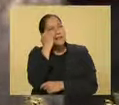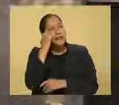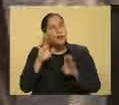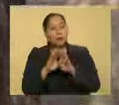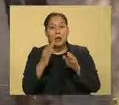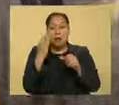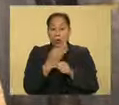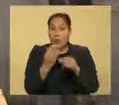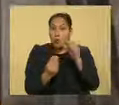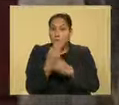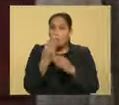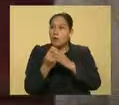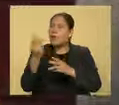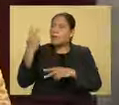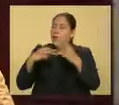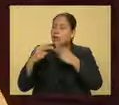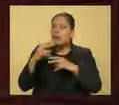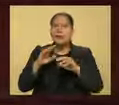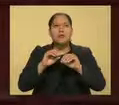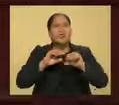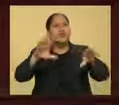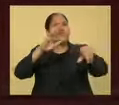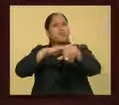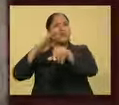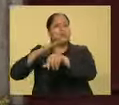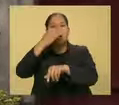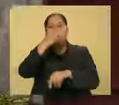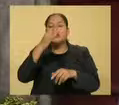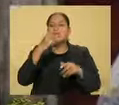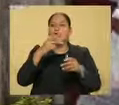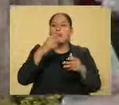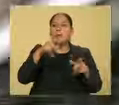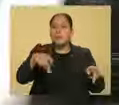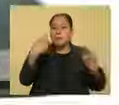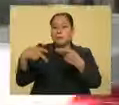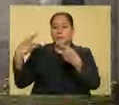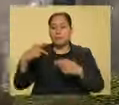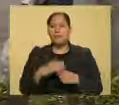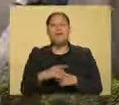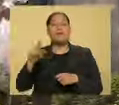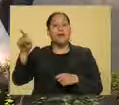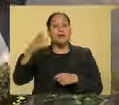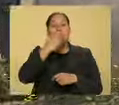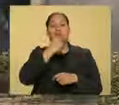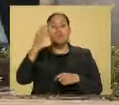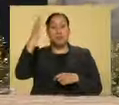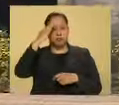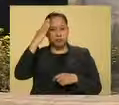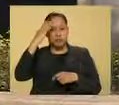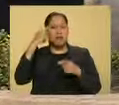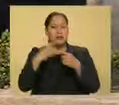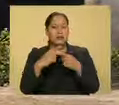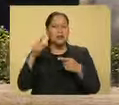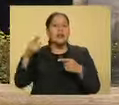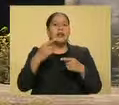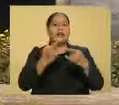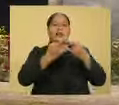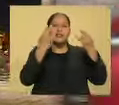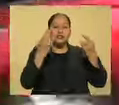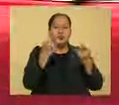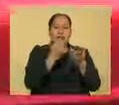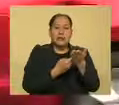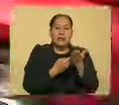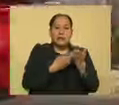modernos que comenzaban a surgir para promocionar sus productos. Pero igual, él fue uno de los antecedentes de la llamada historieta